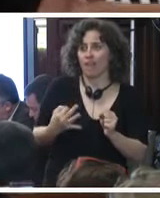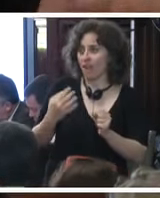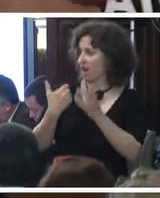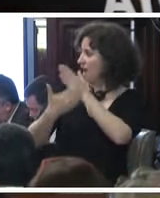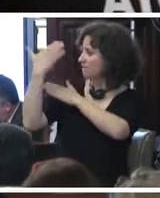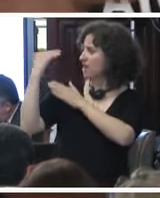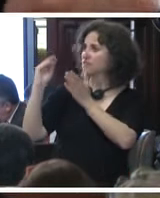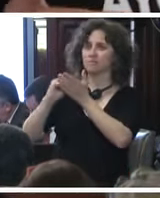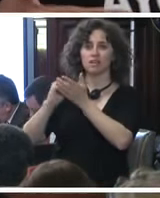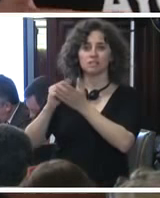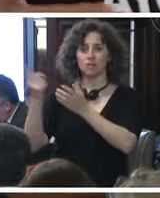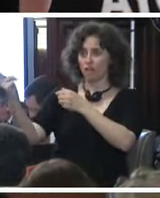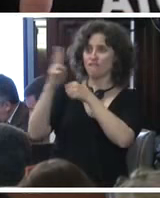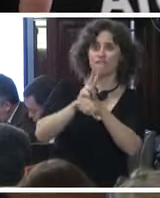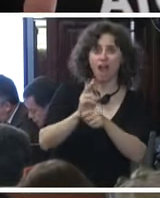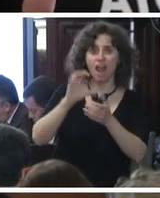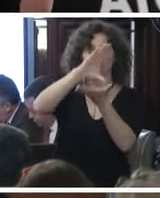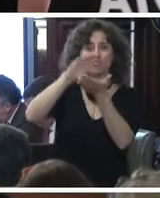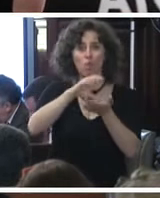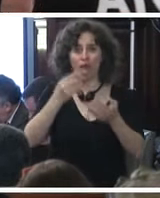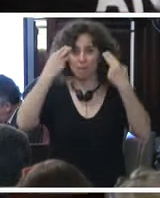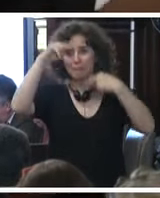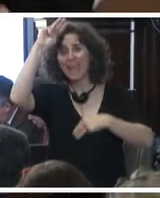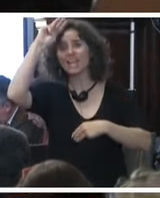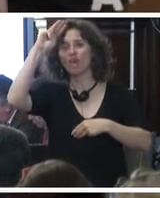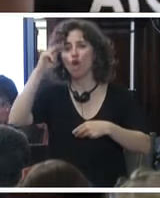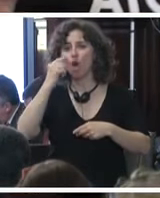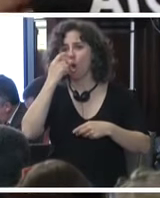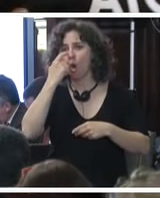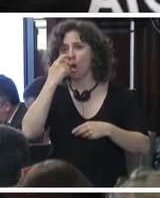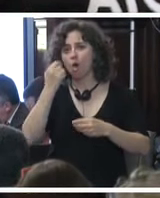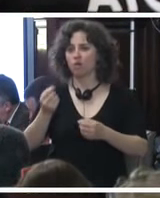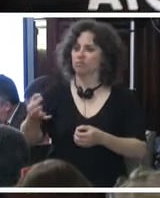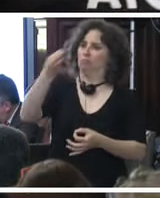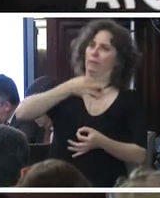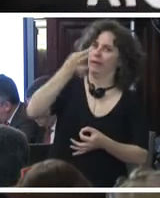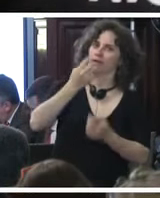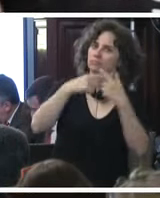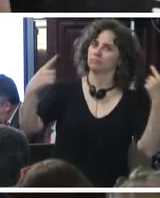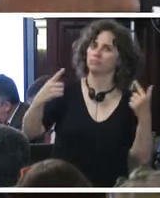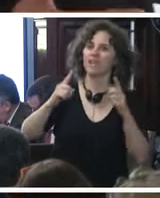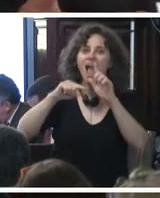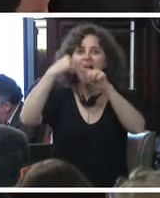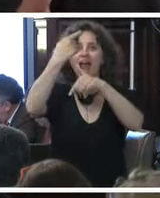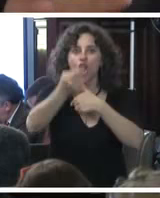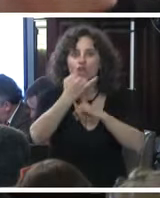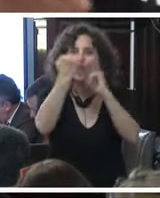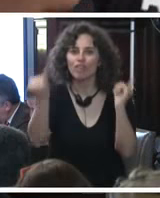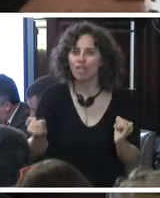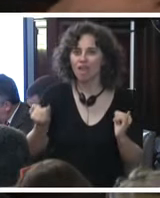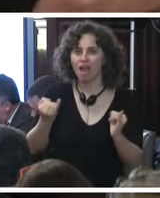pasada que ustedes van, ¿verdad? A la Ciudad de México, ¿verdad? Hacen un pronunciamiento. Y al siguiente día,